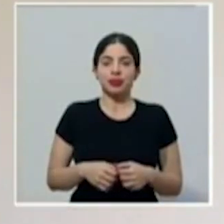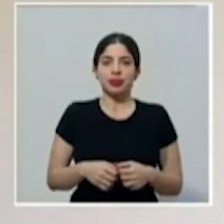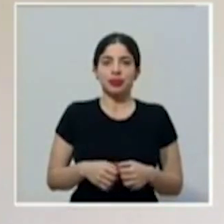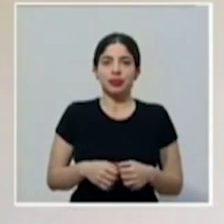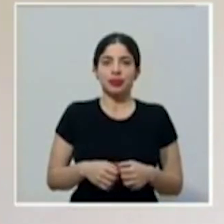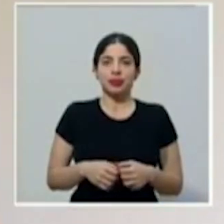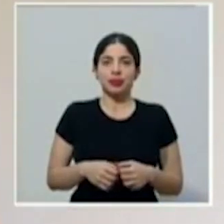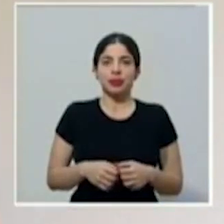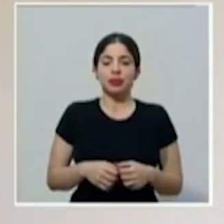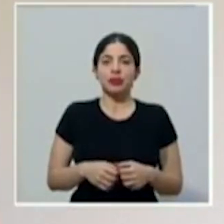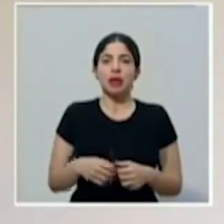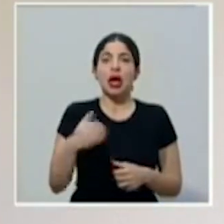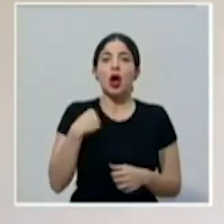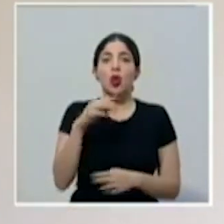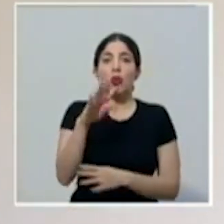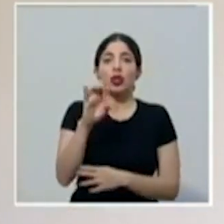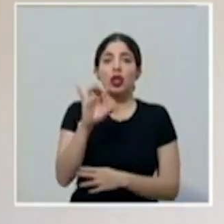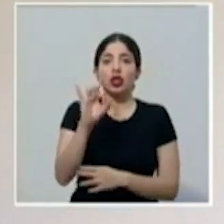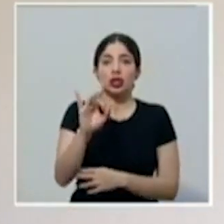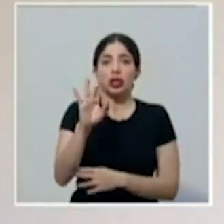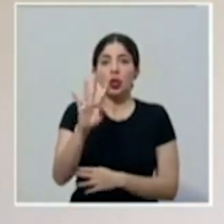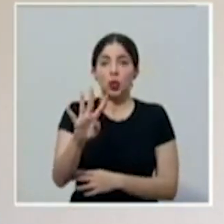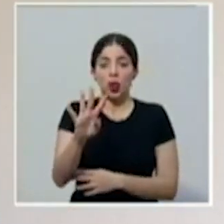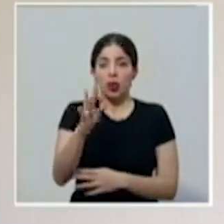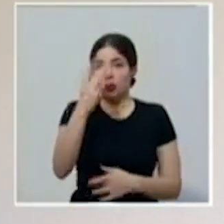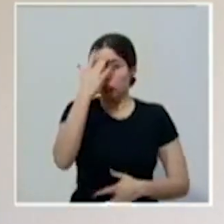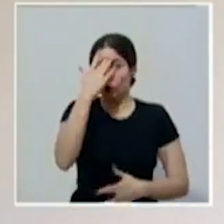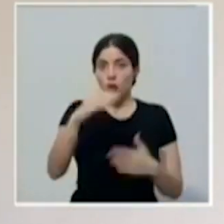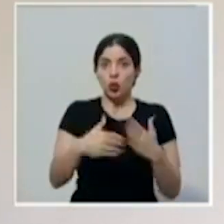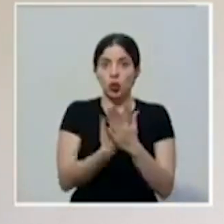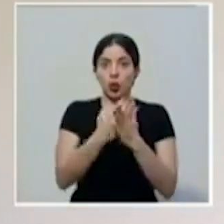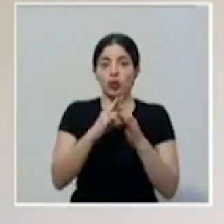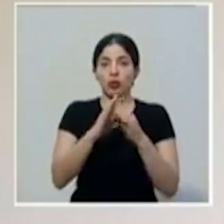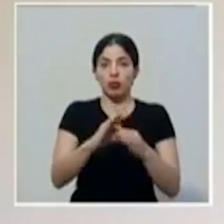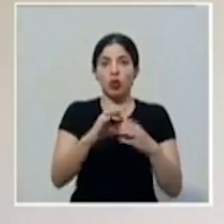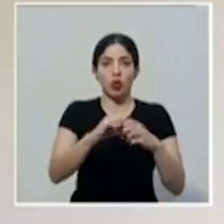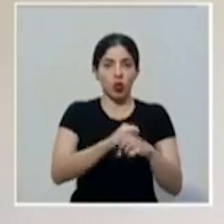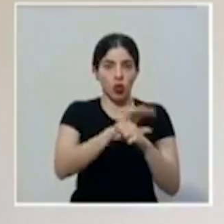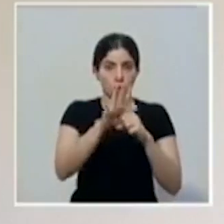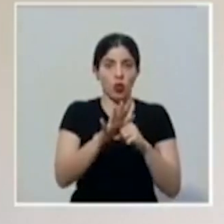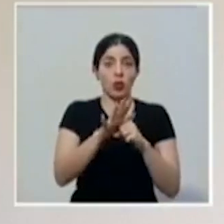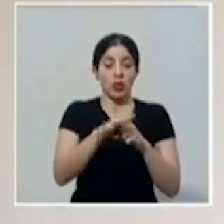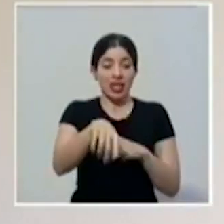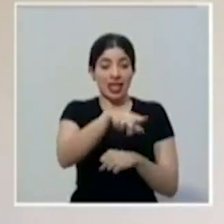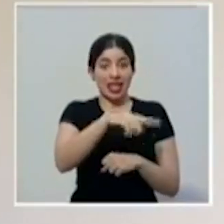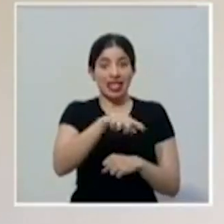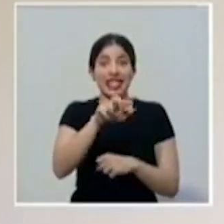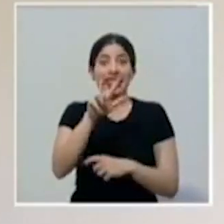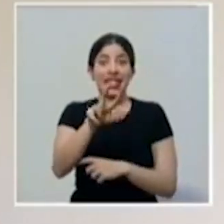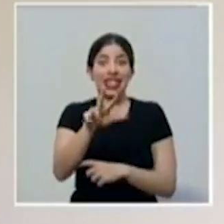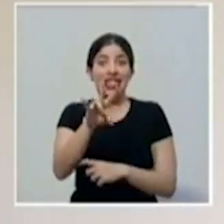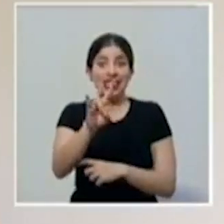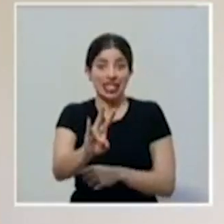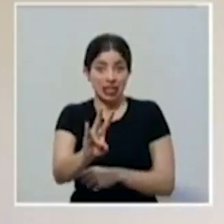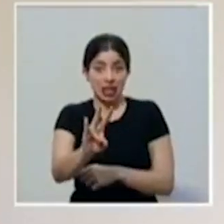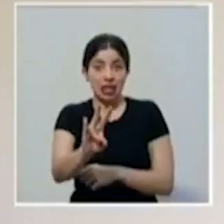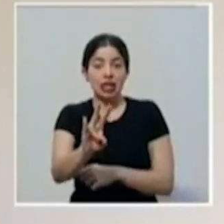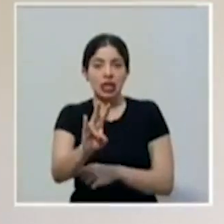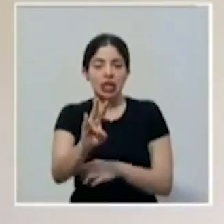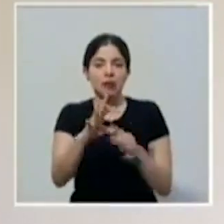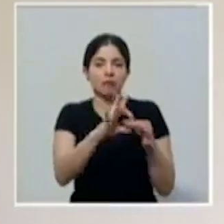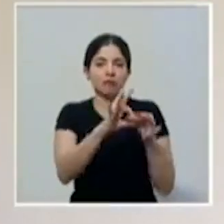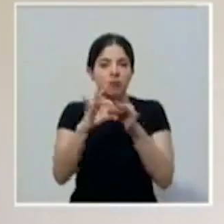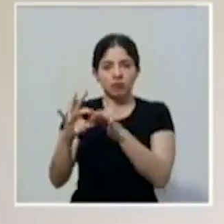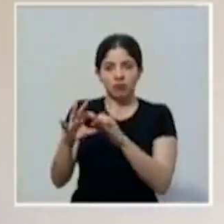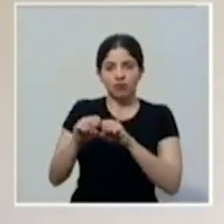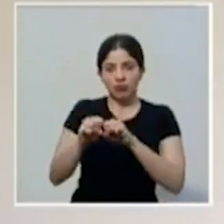El registro de 484 casos nuevos por COVID-19, de los cuales 37 son por nexo